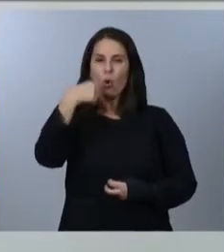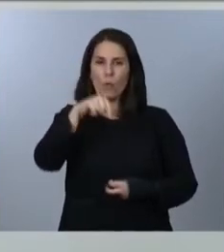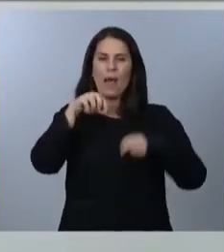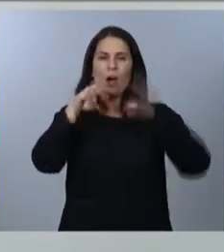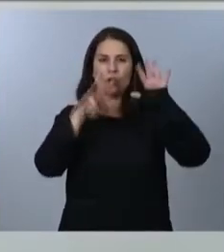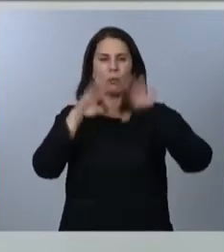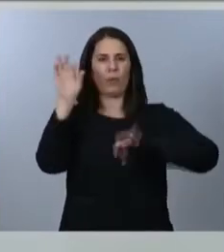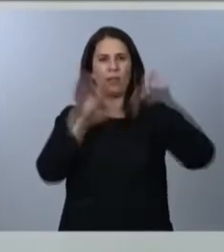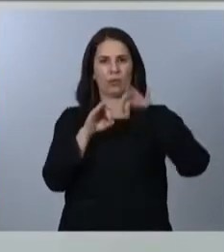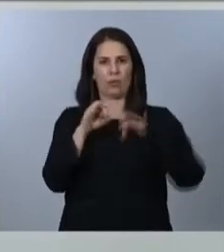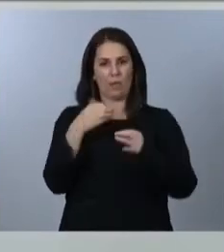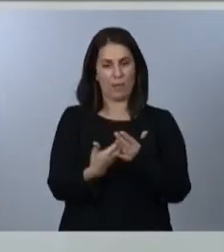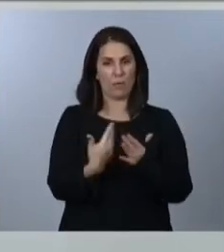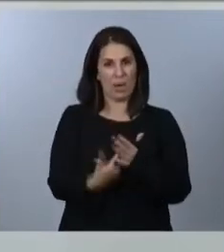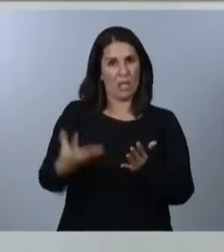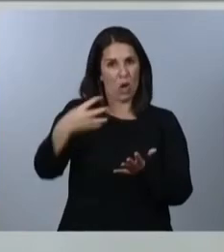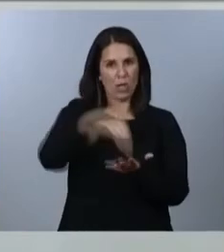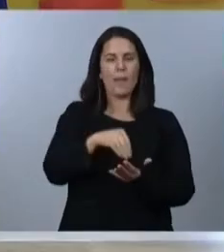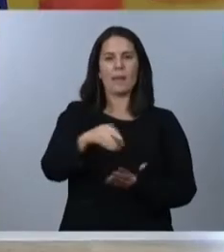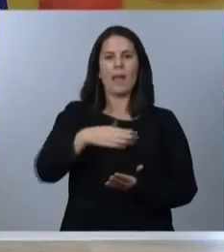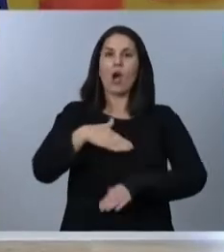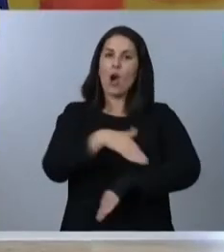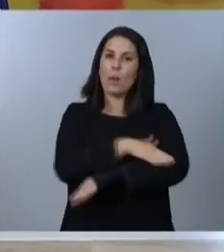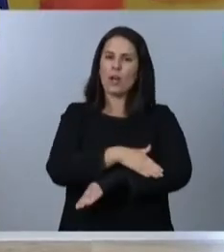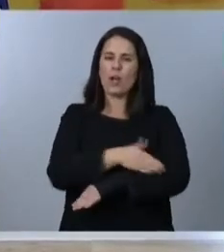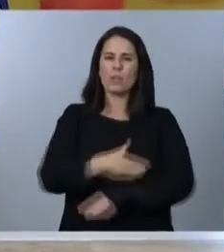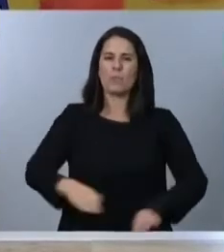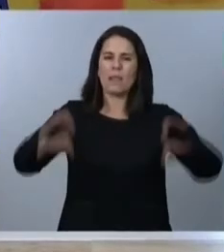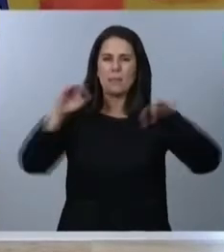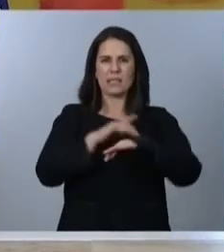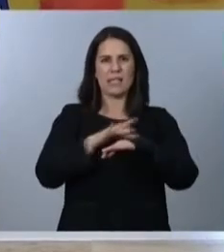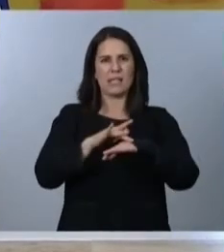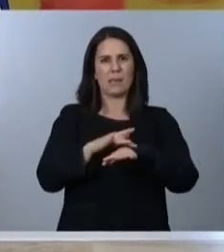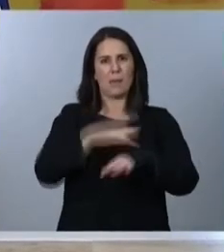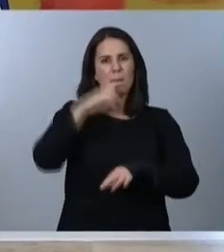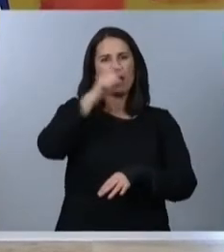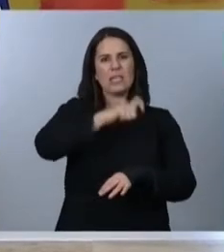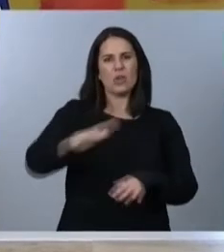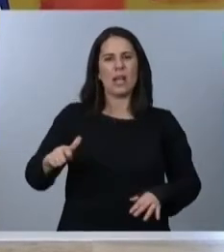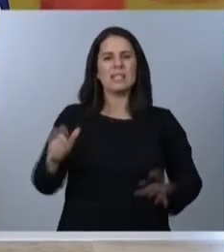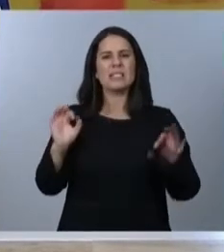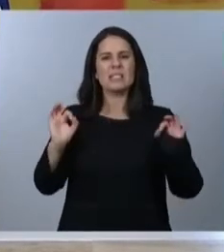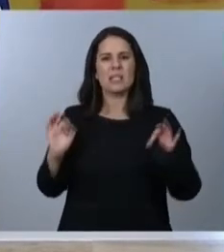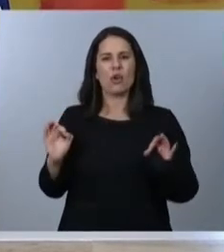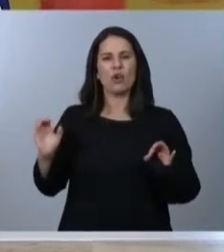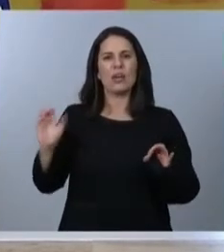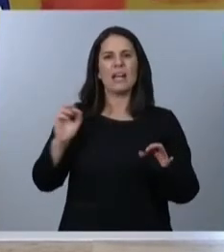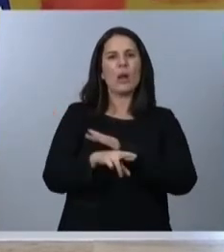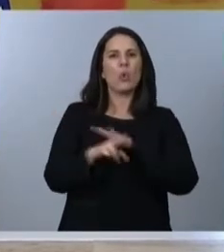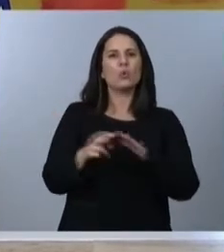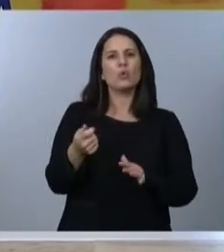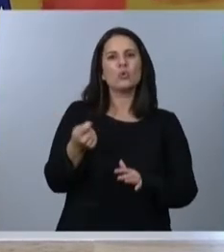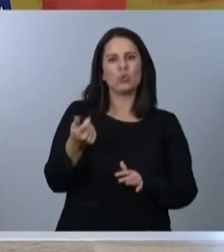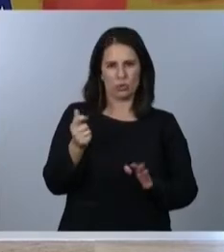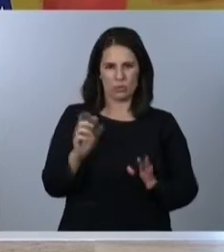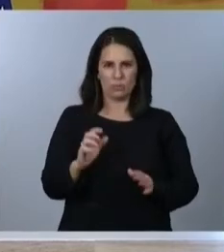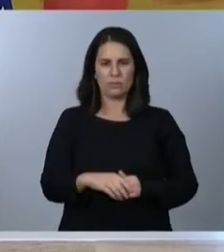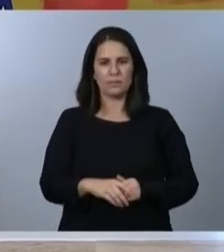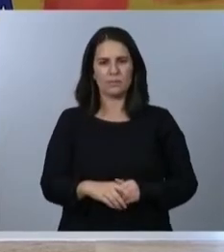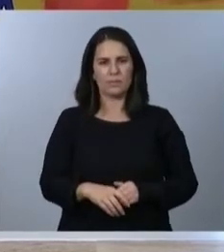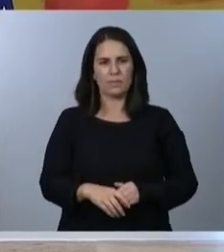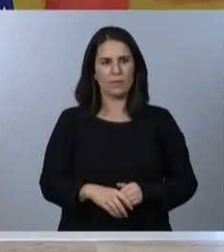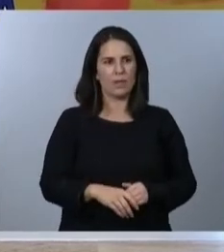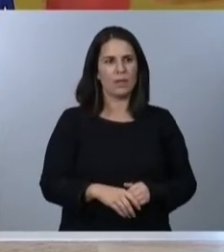vez más que este Gobierno es especialmente sensible con las personas con menores recursos. Vamos a destinar 3